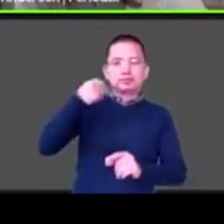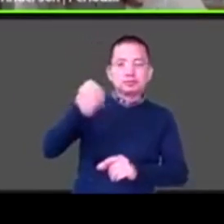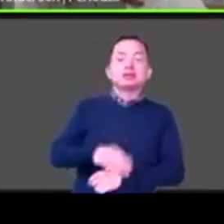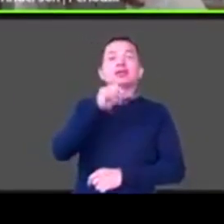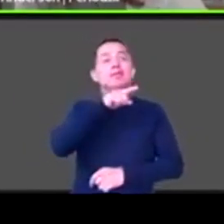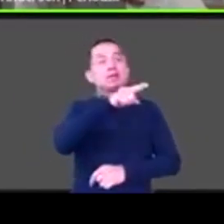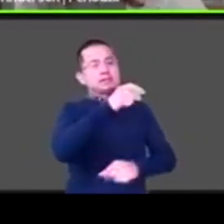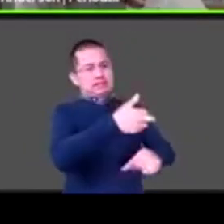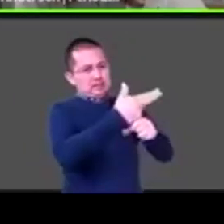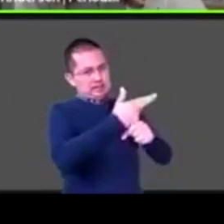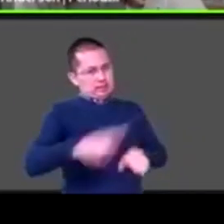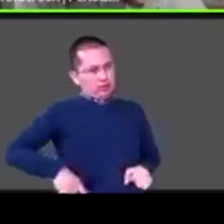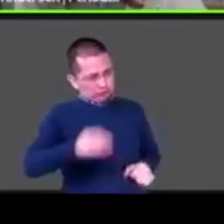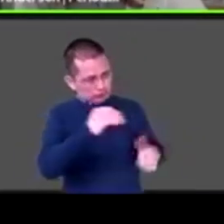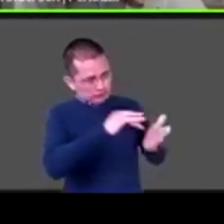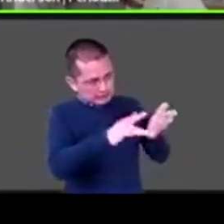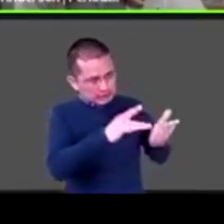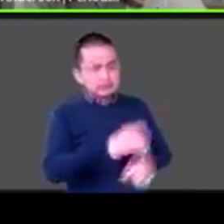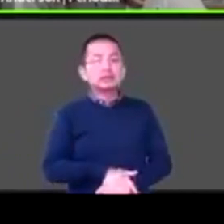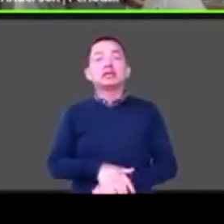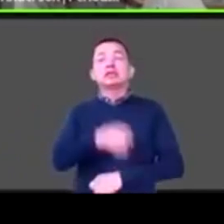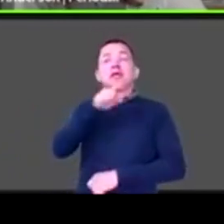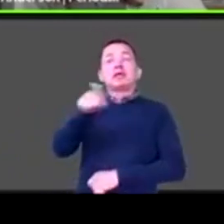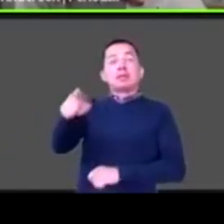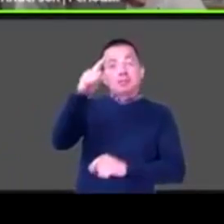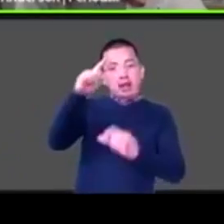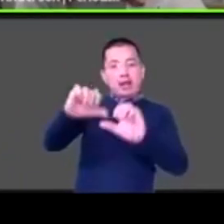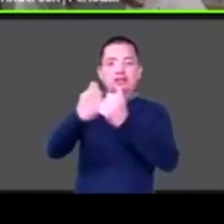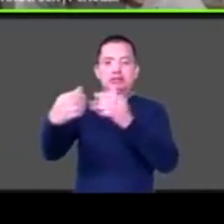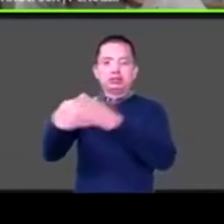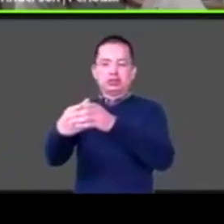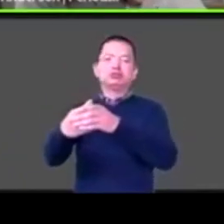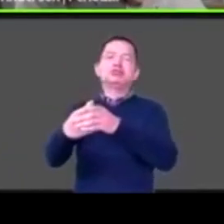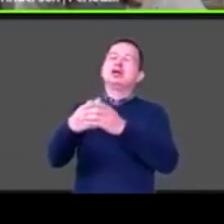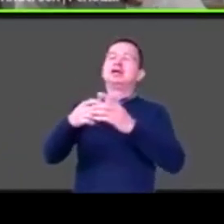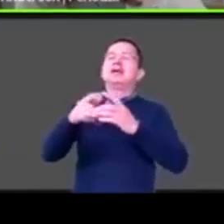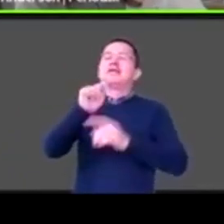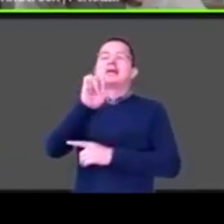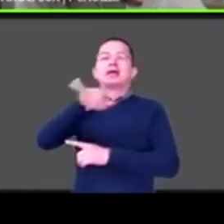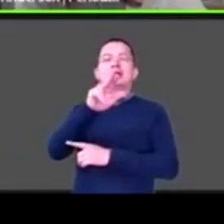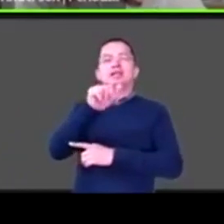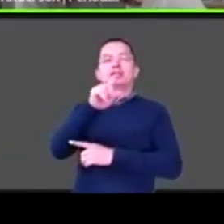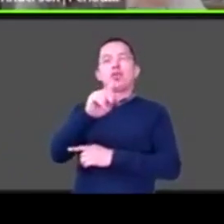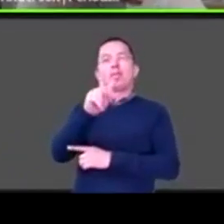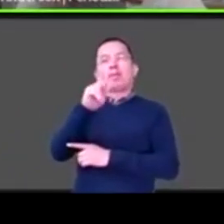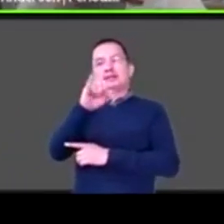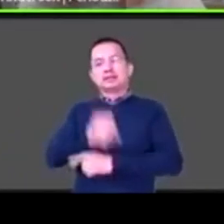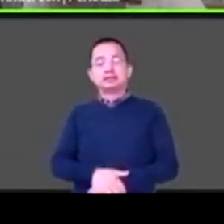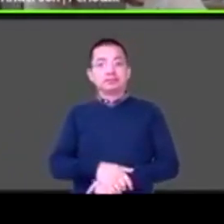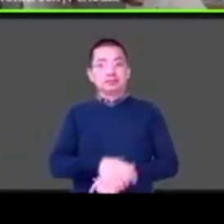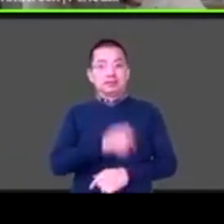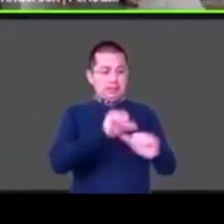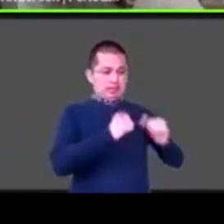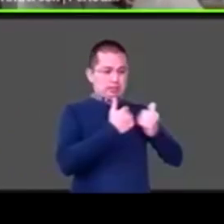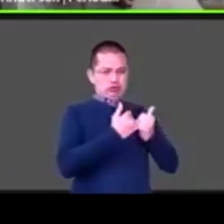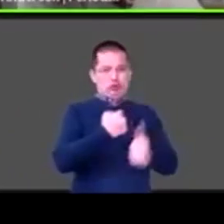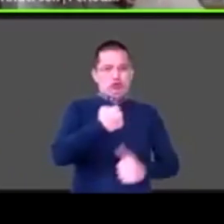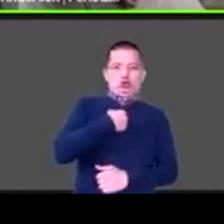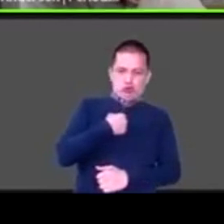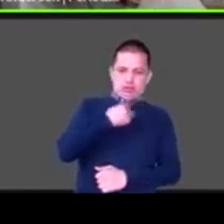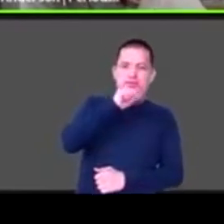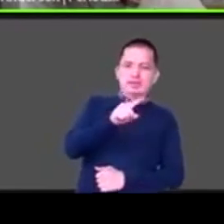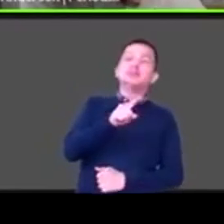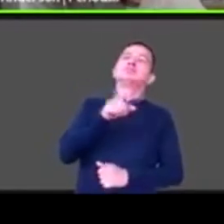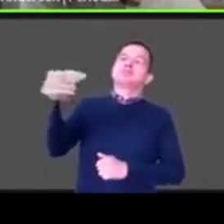Gobernación el apoyo técnico de Tejiendo Raíces a yo también que sumo a los intérpretes de lengua a Erick Ordóñez y a Noé